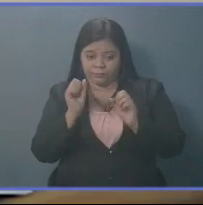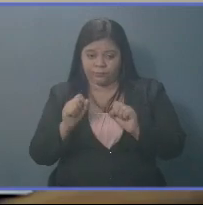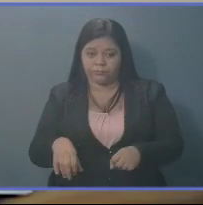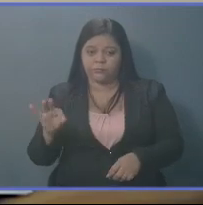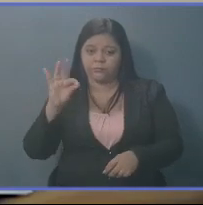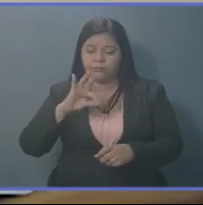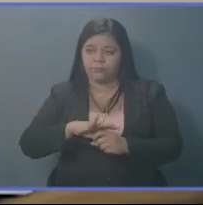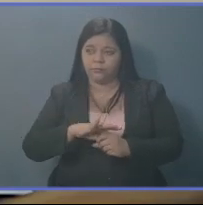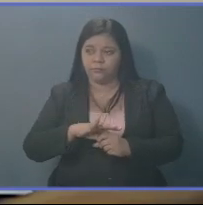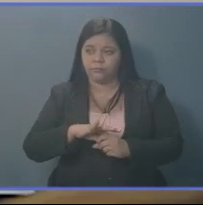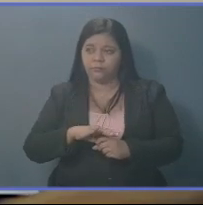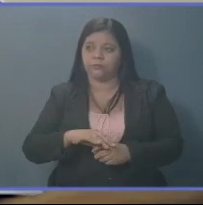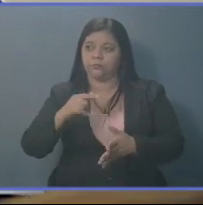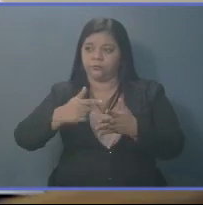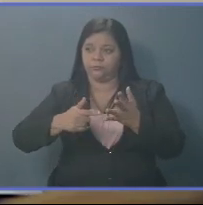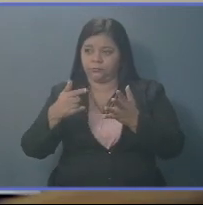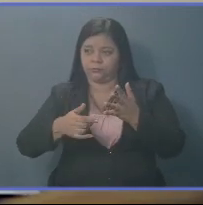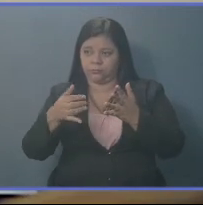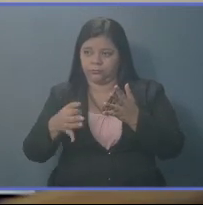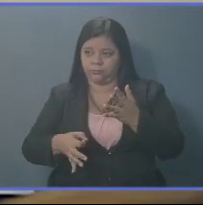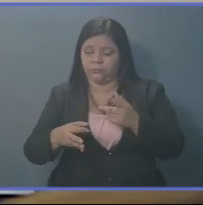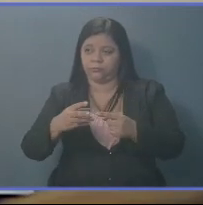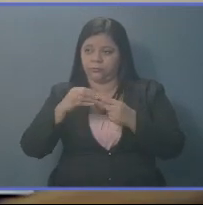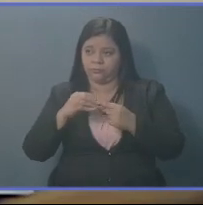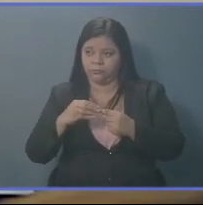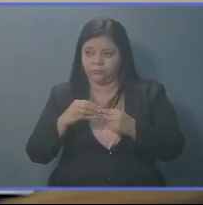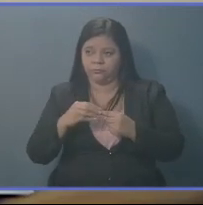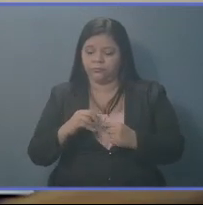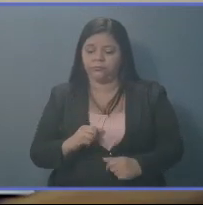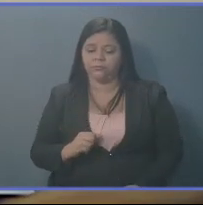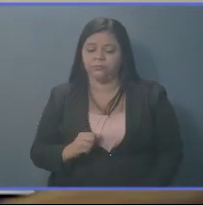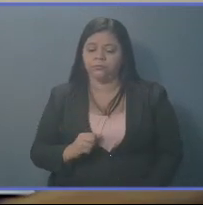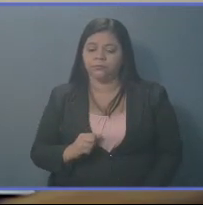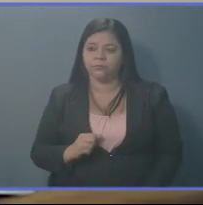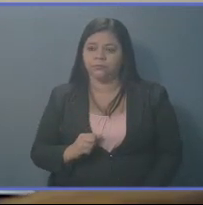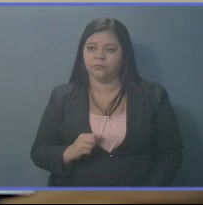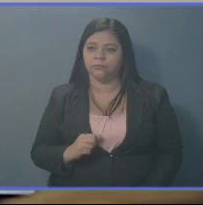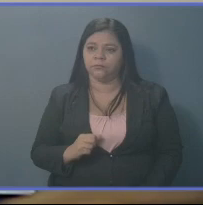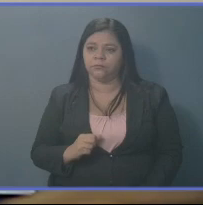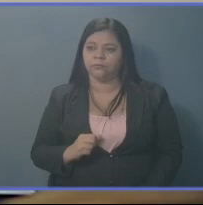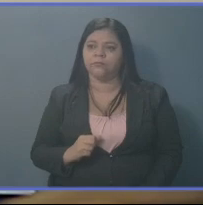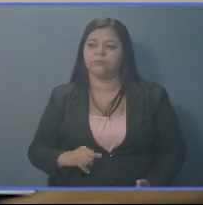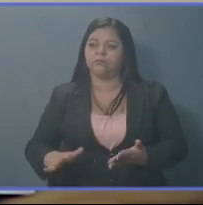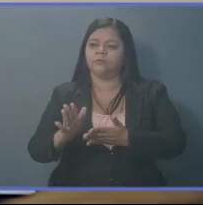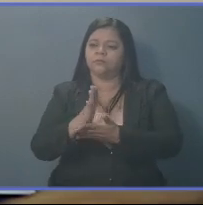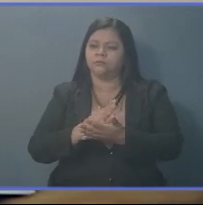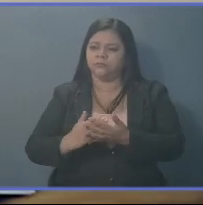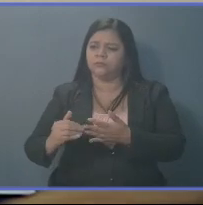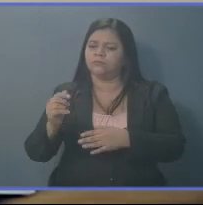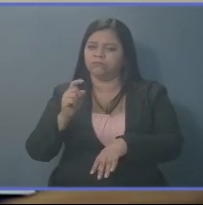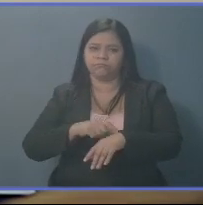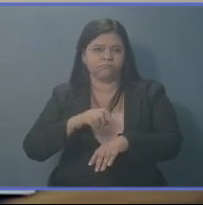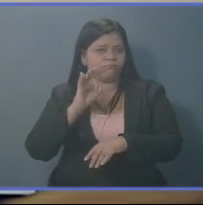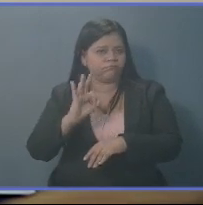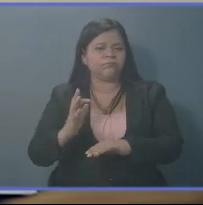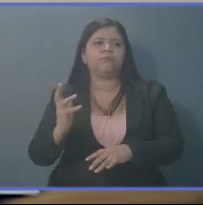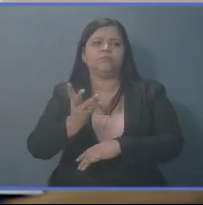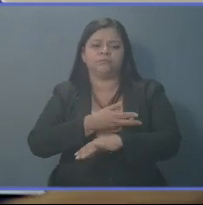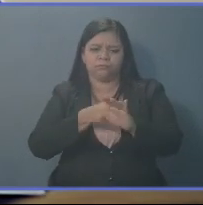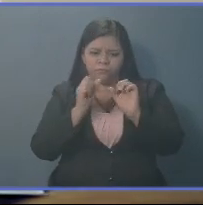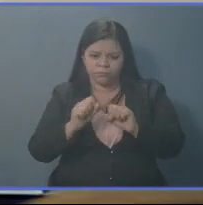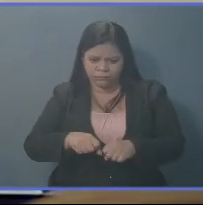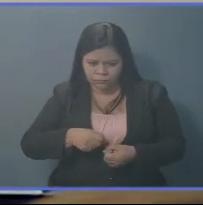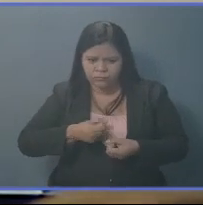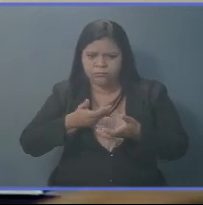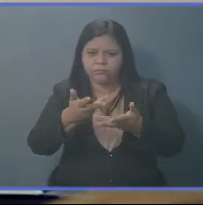por esta ley especial transitoria es un momento muy oportuno para decirle a usted que me